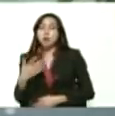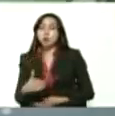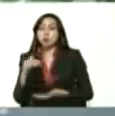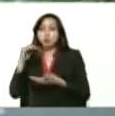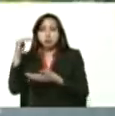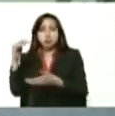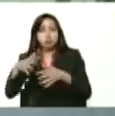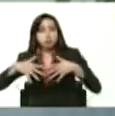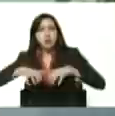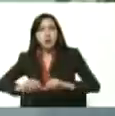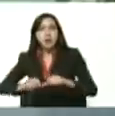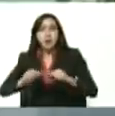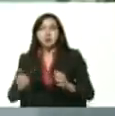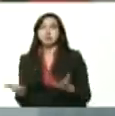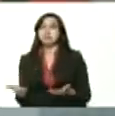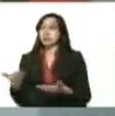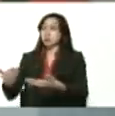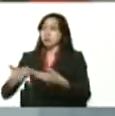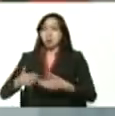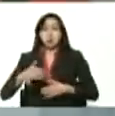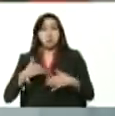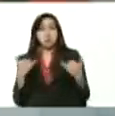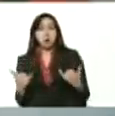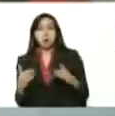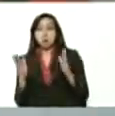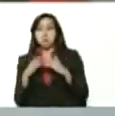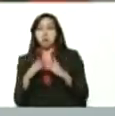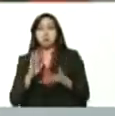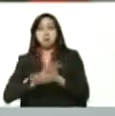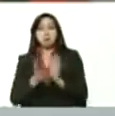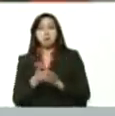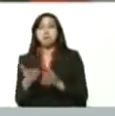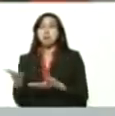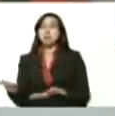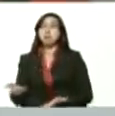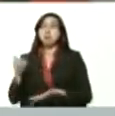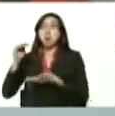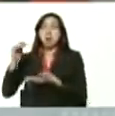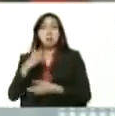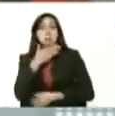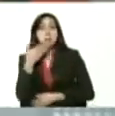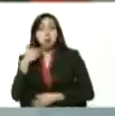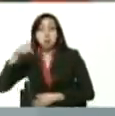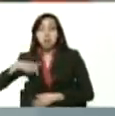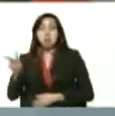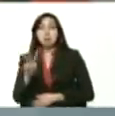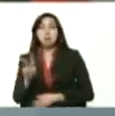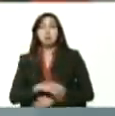precocida ahí me mandaron voy a hacer una repita ahorita con esta harina de maíz precocida es la mejor del país